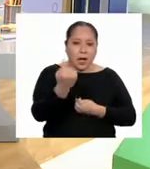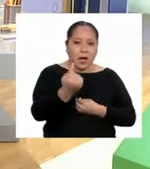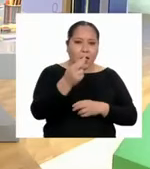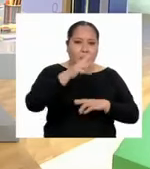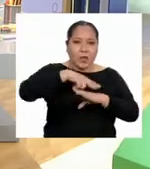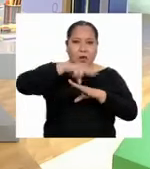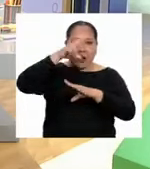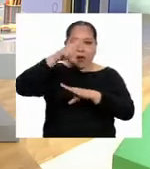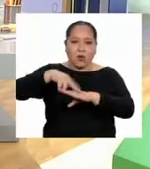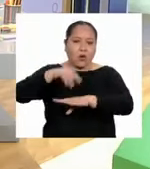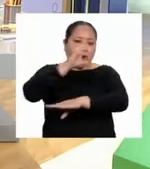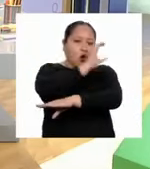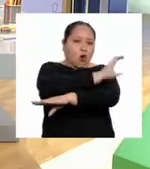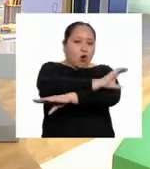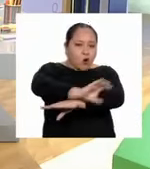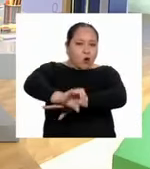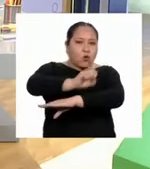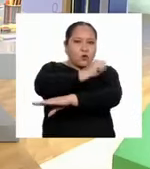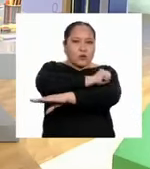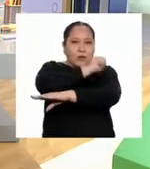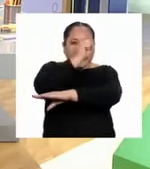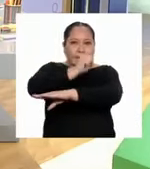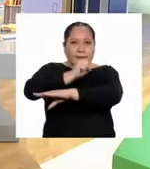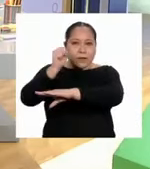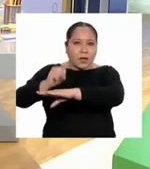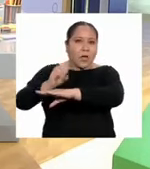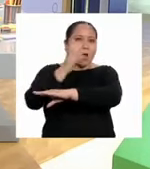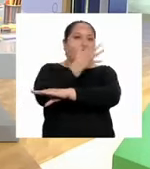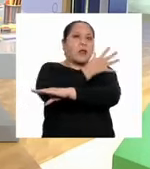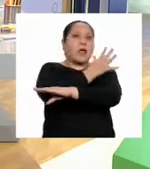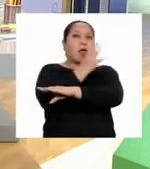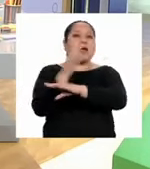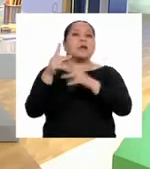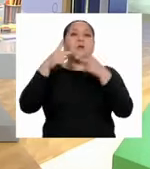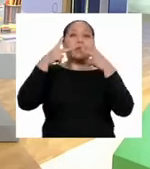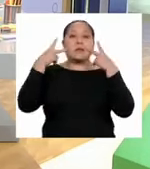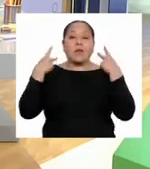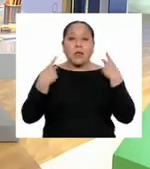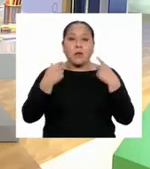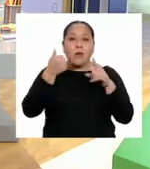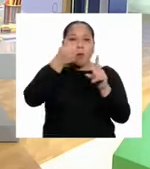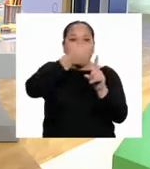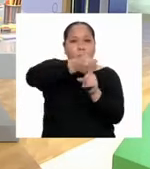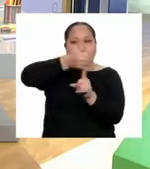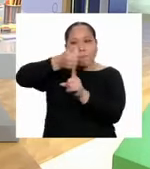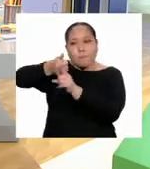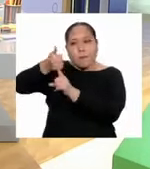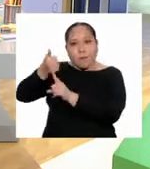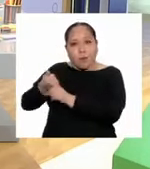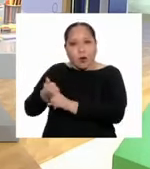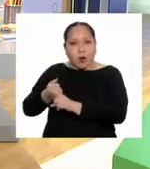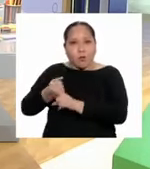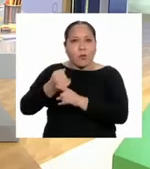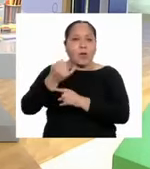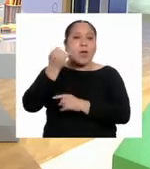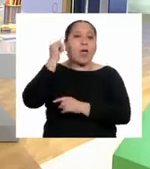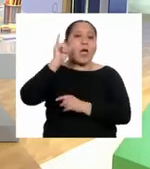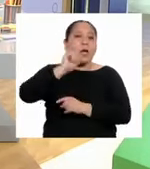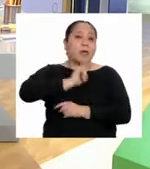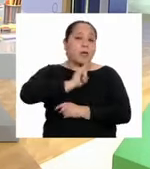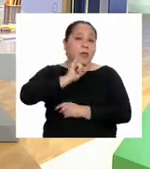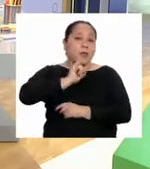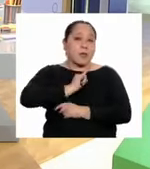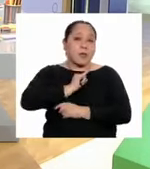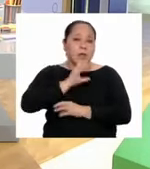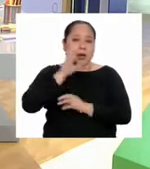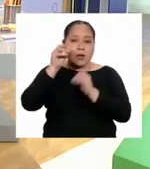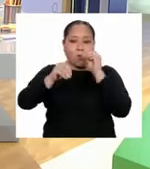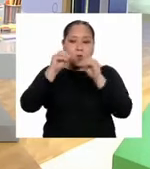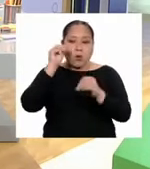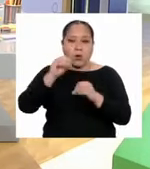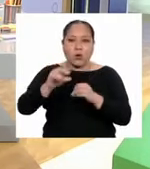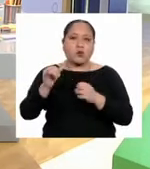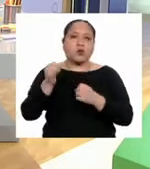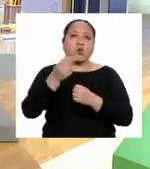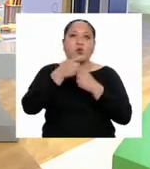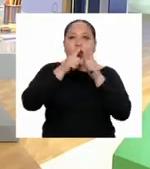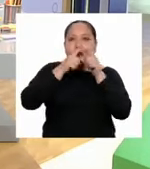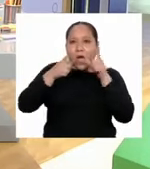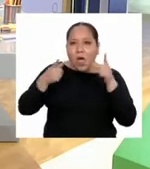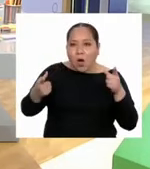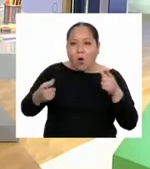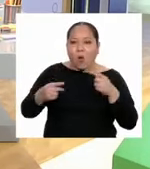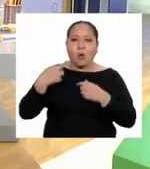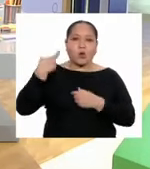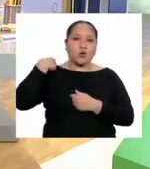costa, sierra y selva tiene su propia identidad. Que se compone, como hemos visto en el texto, de su lengua, su